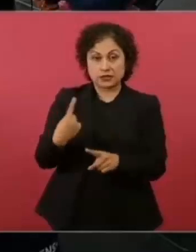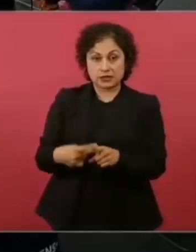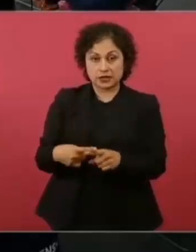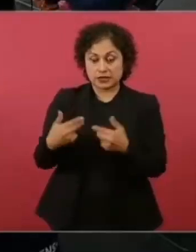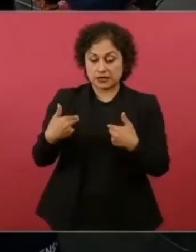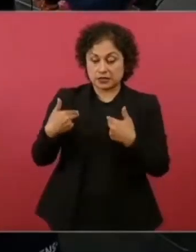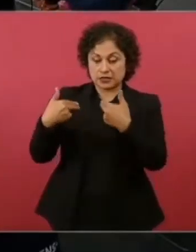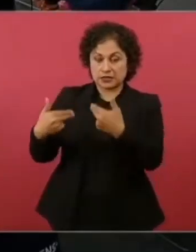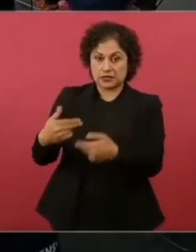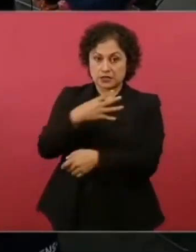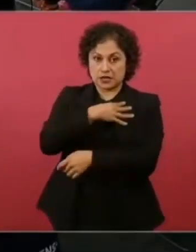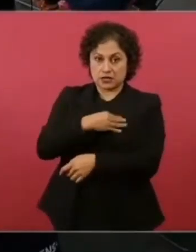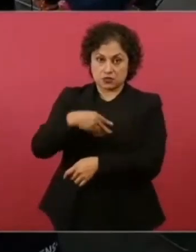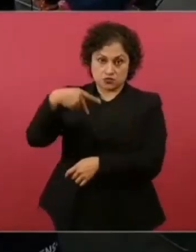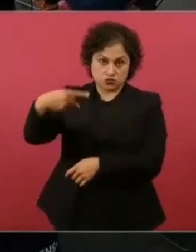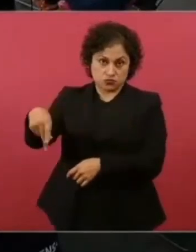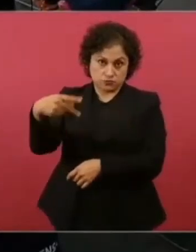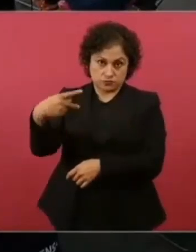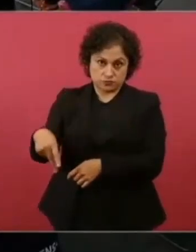Alejandro,